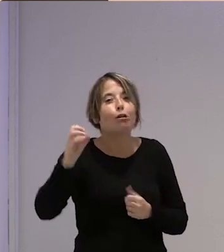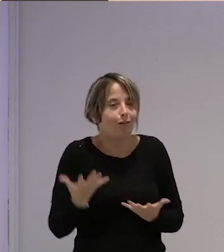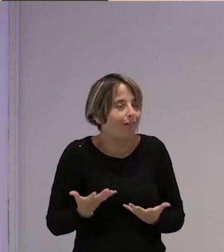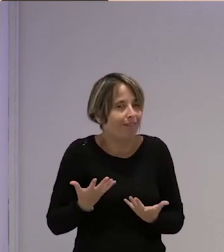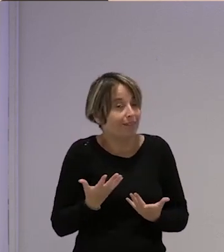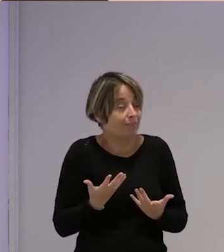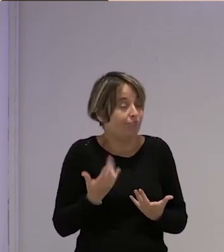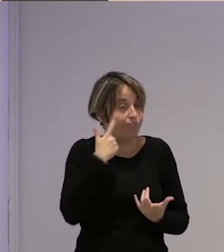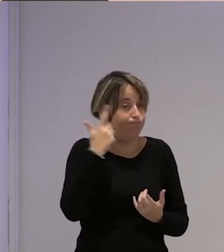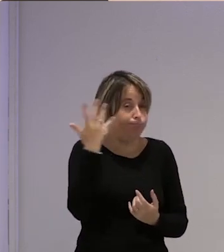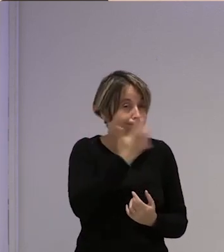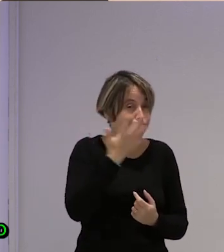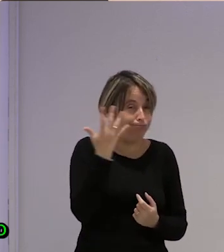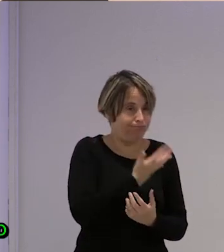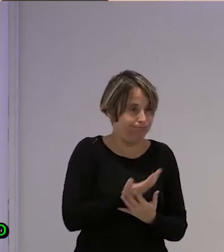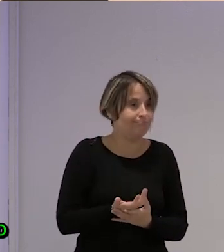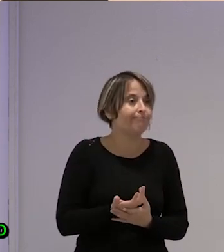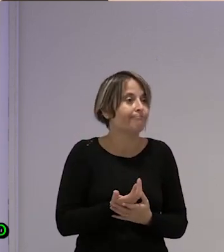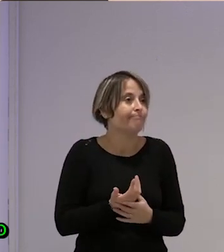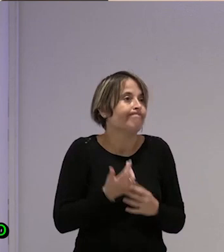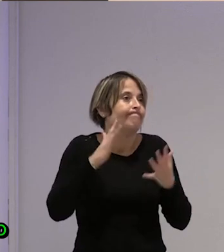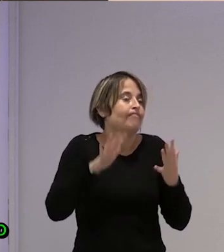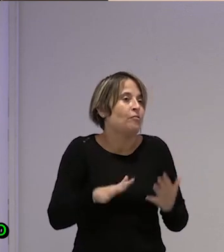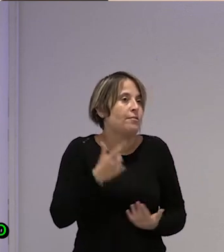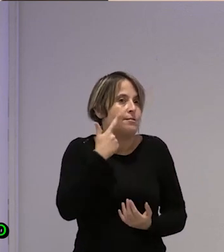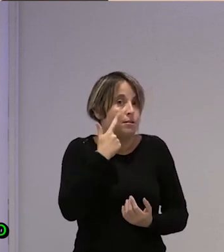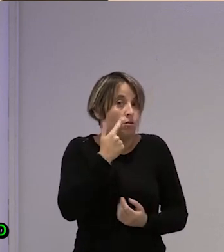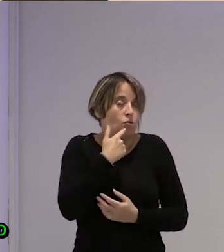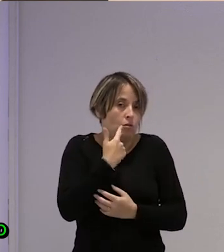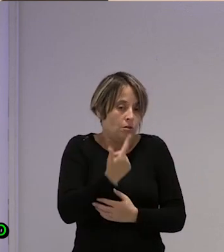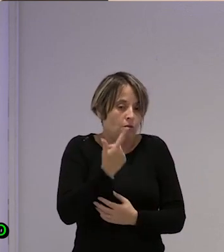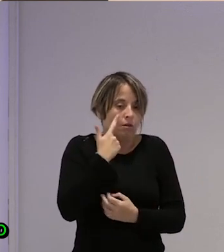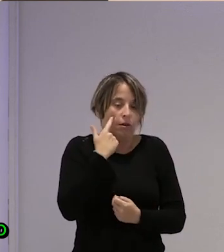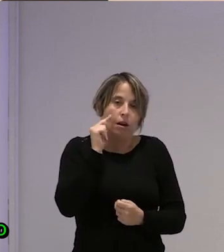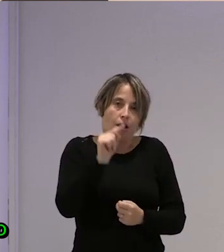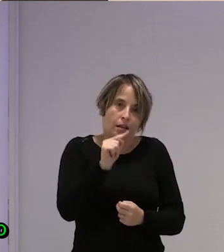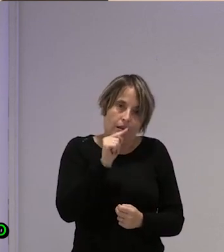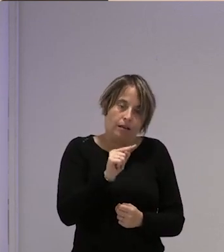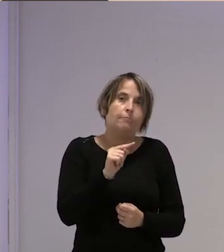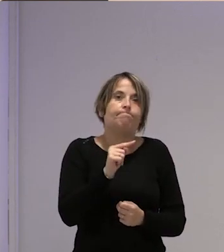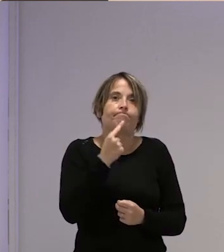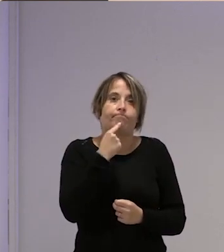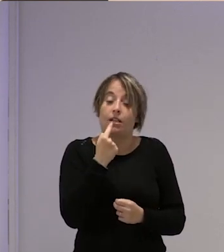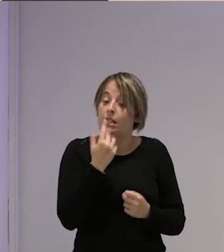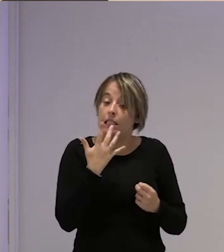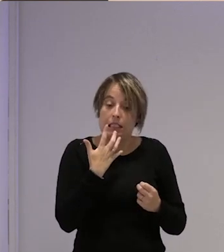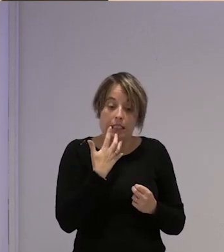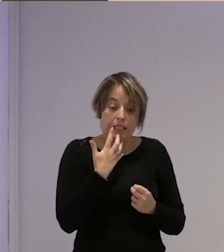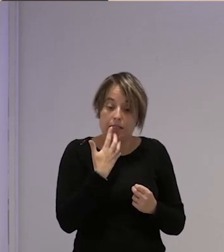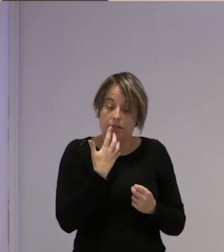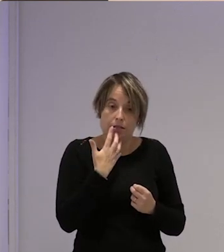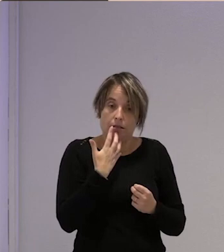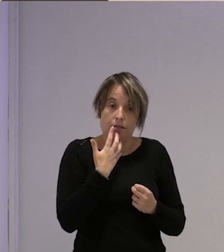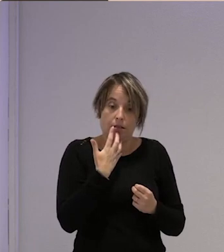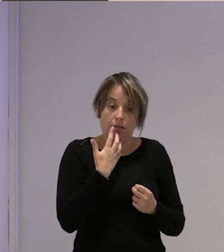los pasan y bueno pues ya os digo ahí están diciendo que si no se hace si no se